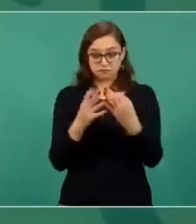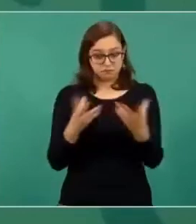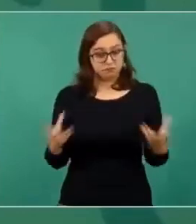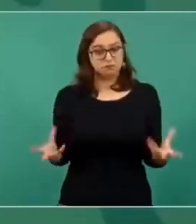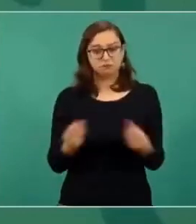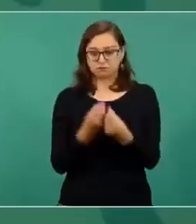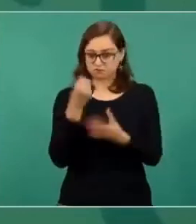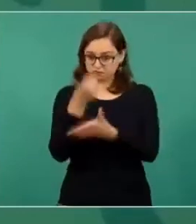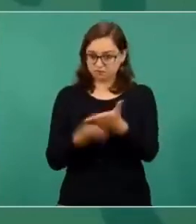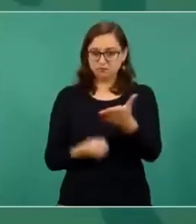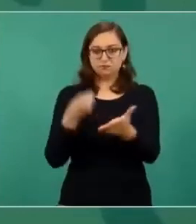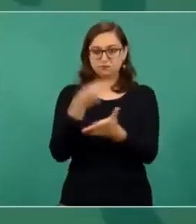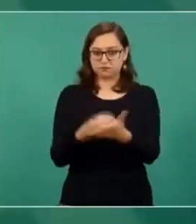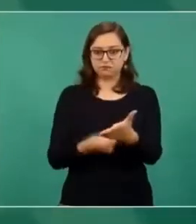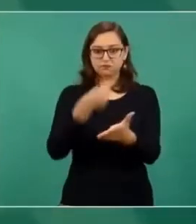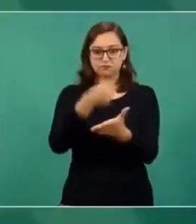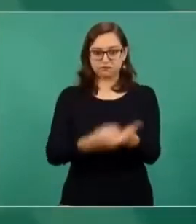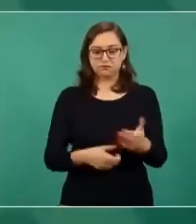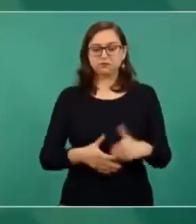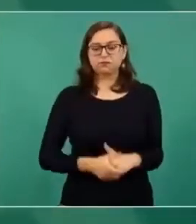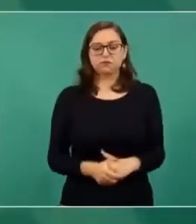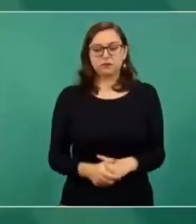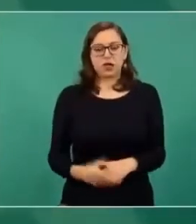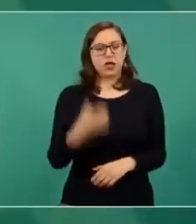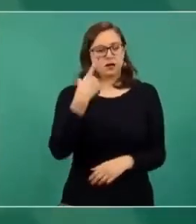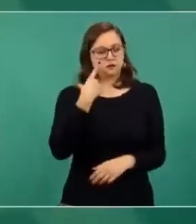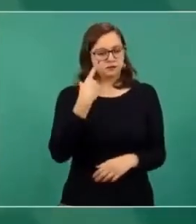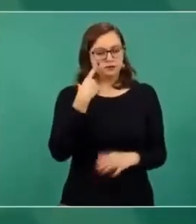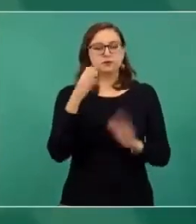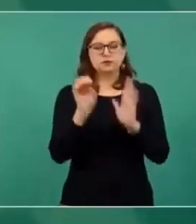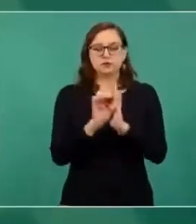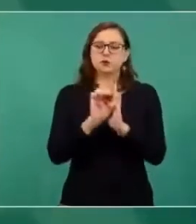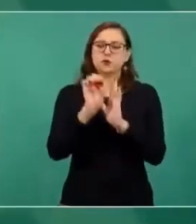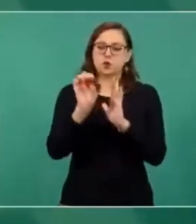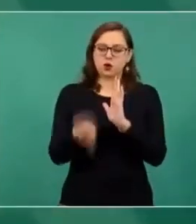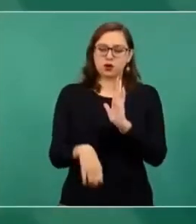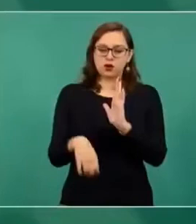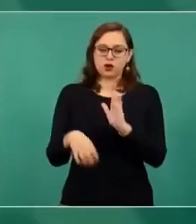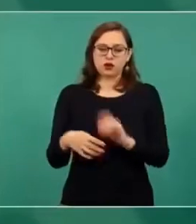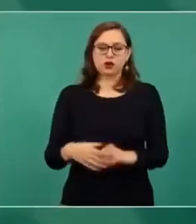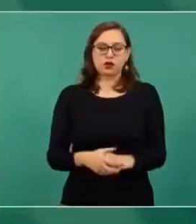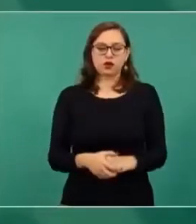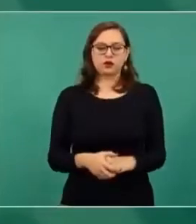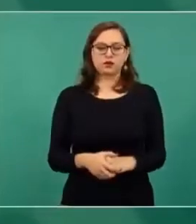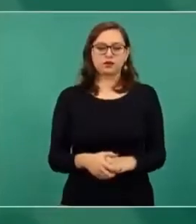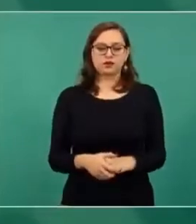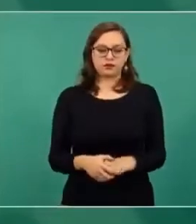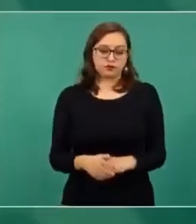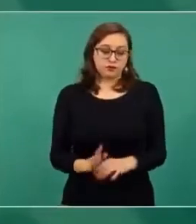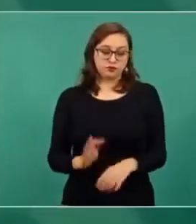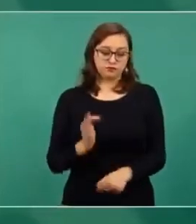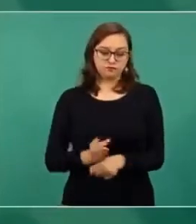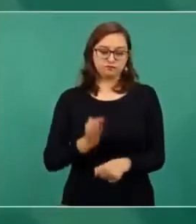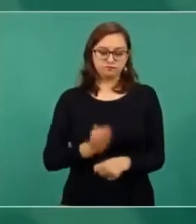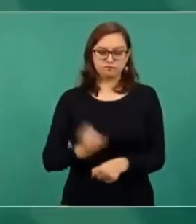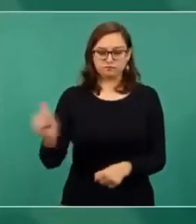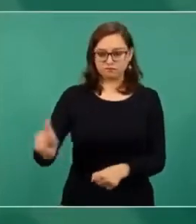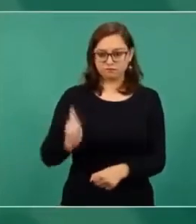Hay, por ejemplo, un asunto que aprovecho para plantear.